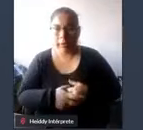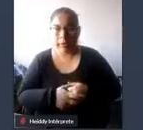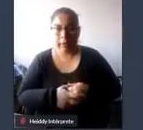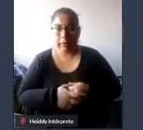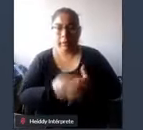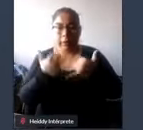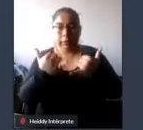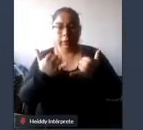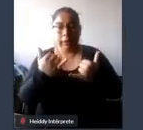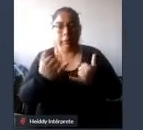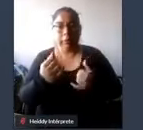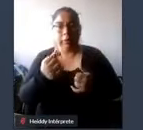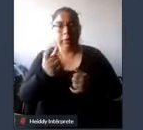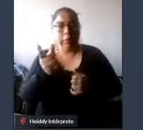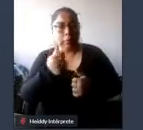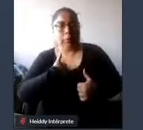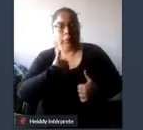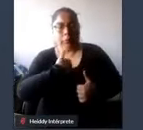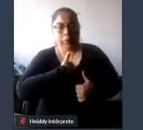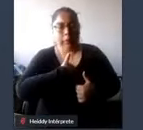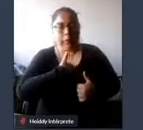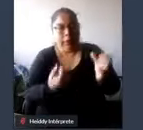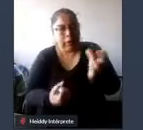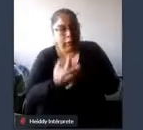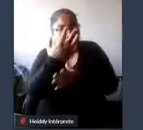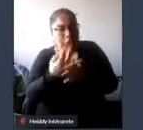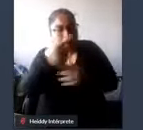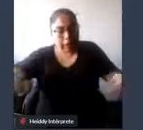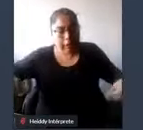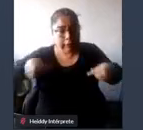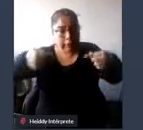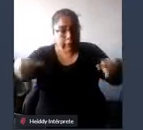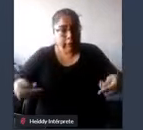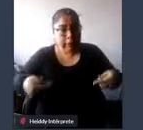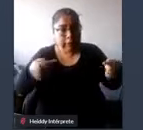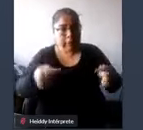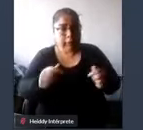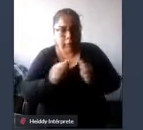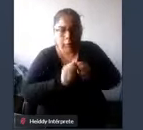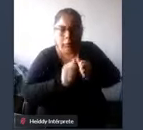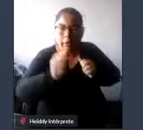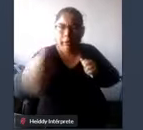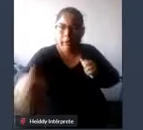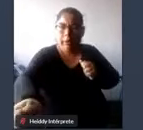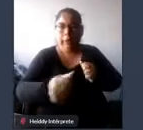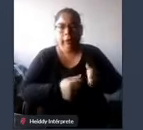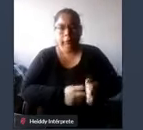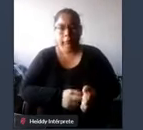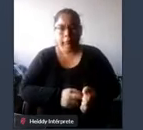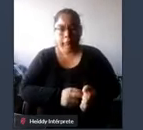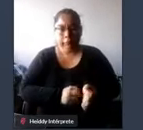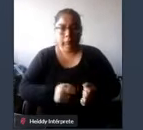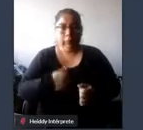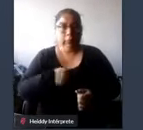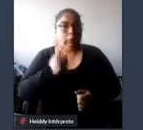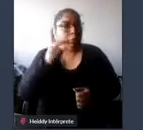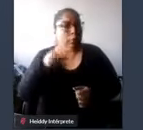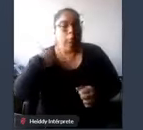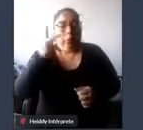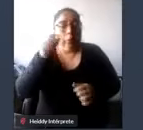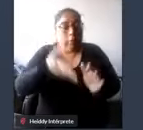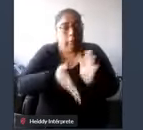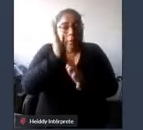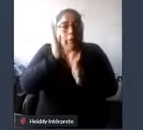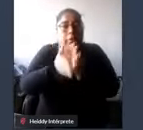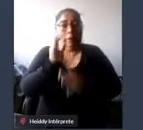por más autonomía y modernidad de las sillas, muy lejos no es que pueda llegar. Me voy